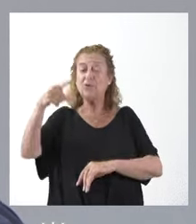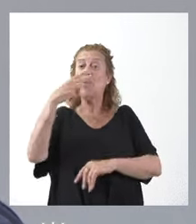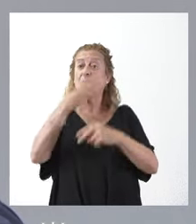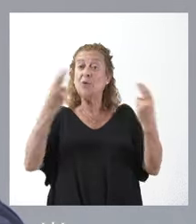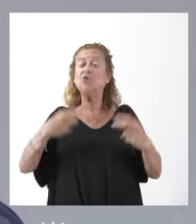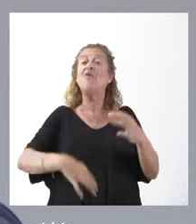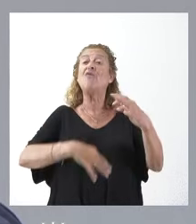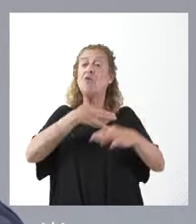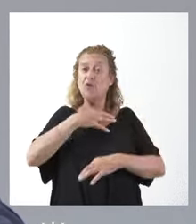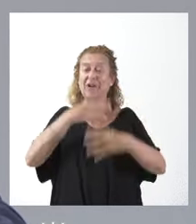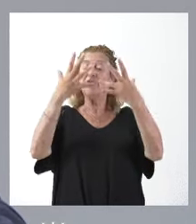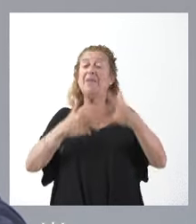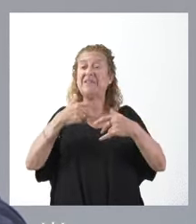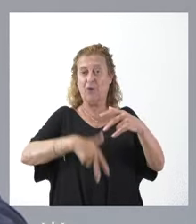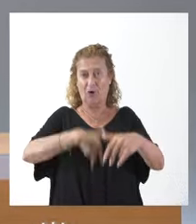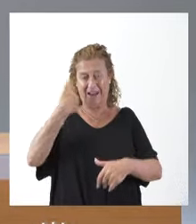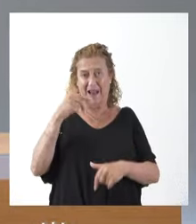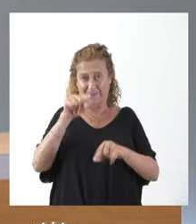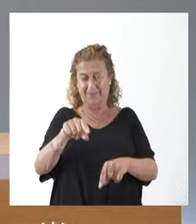funcionarios de Administración general.